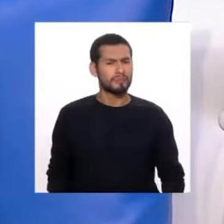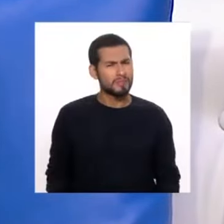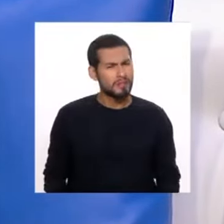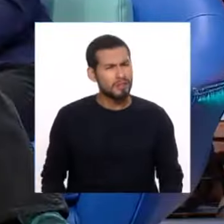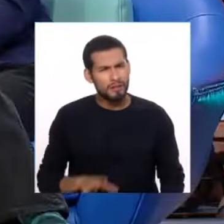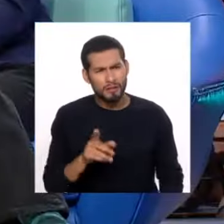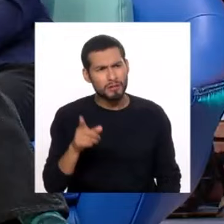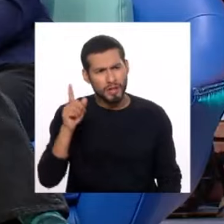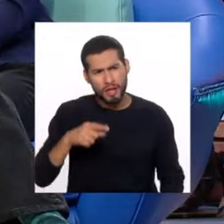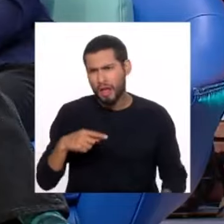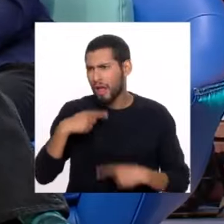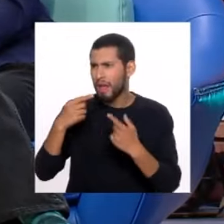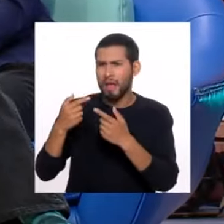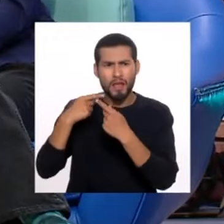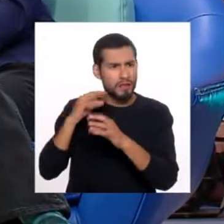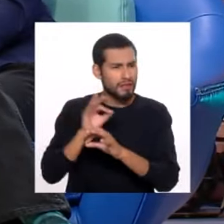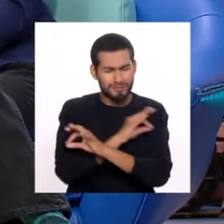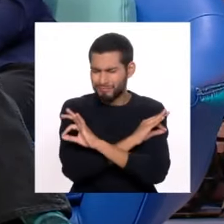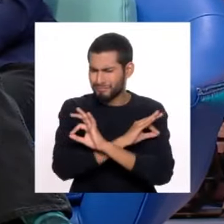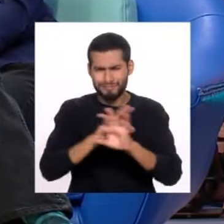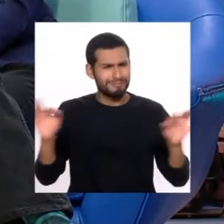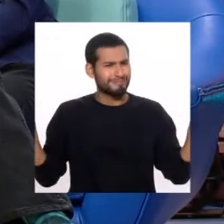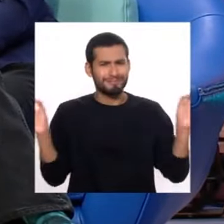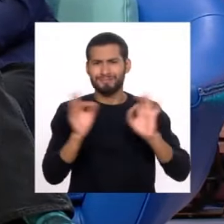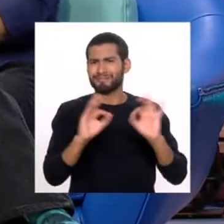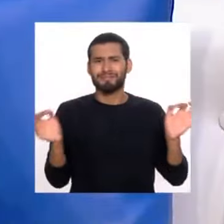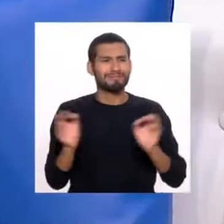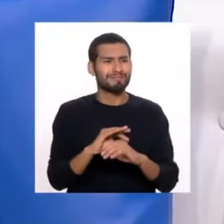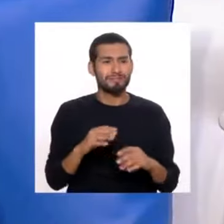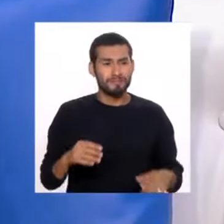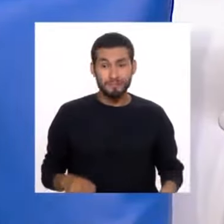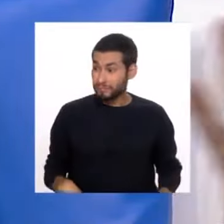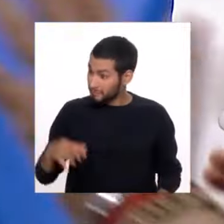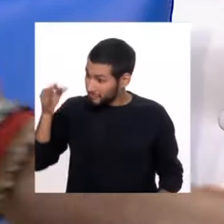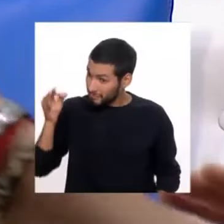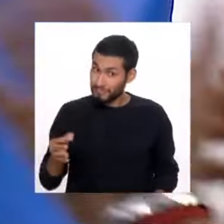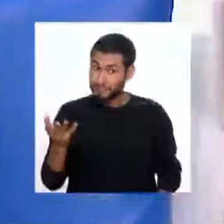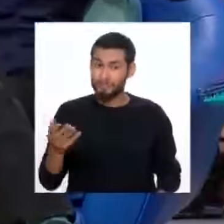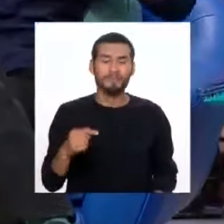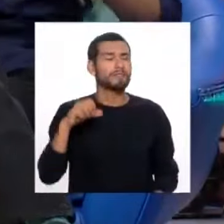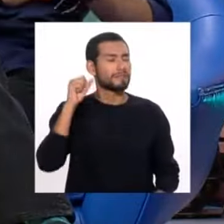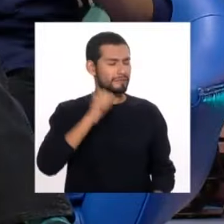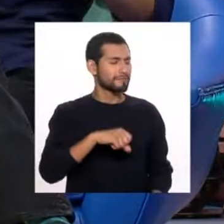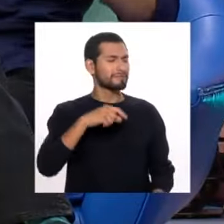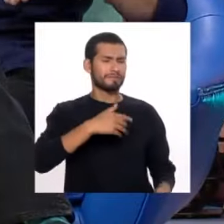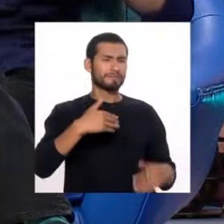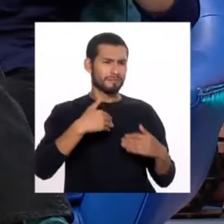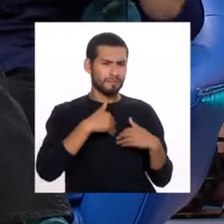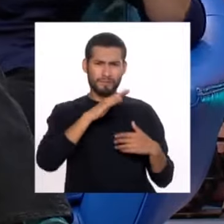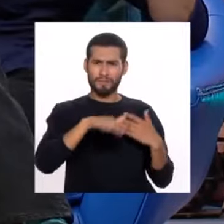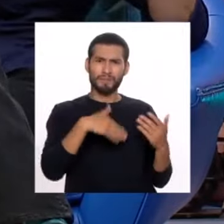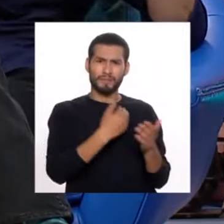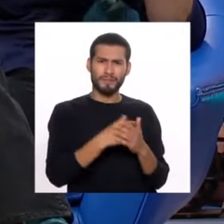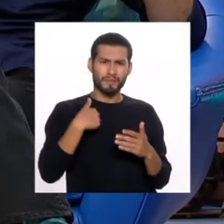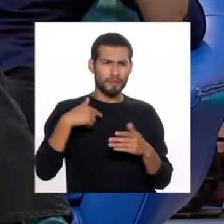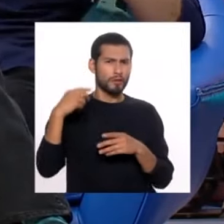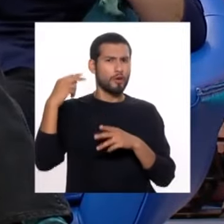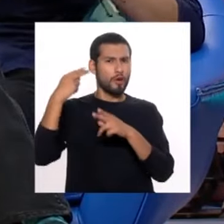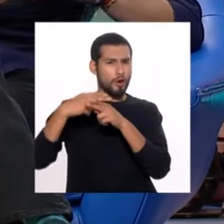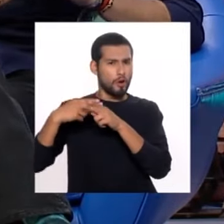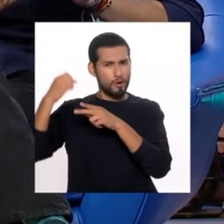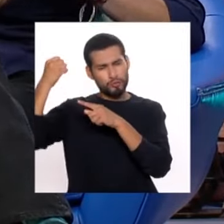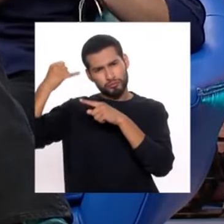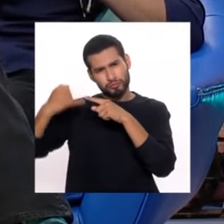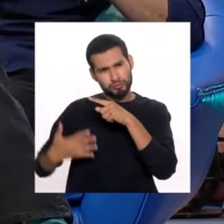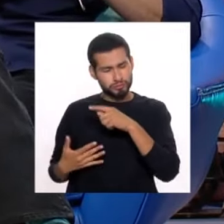señores, devuelve. Nada, absolutamente nada. ¿No es seguro? Porque ya la cena tiene el contabilizado. Ya tenemos nuestro backup. Ajá.